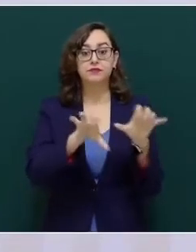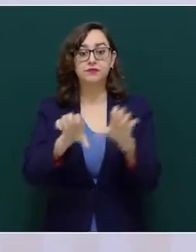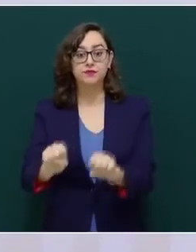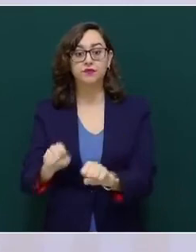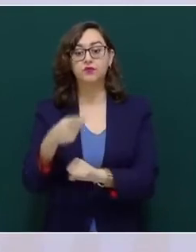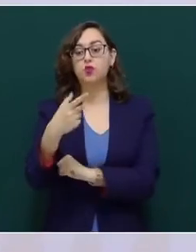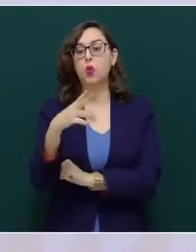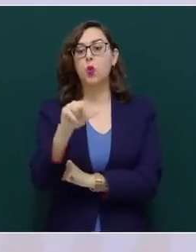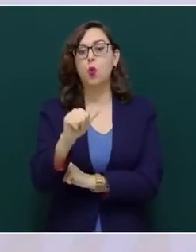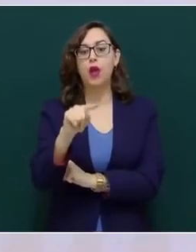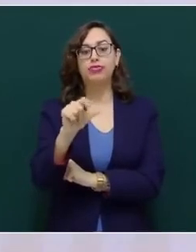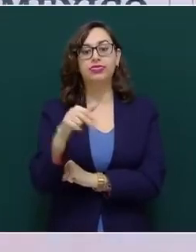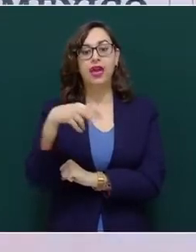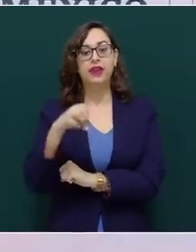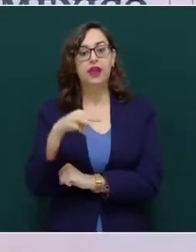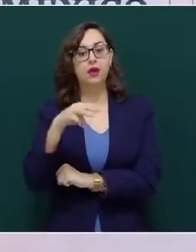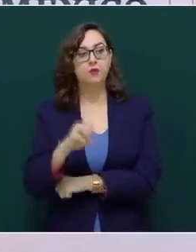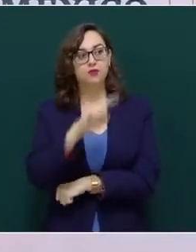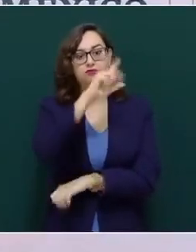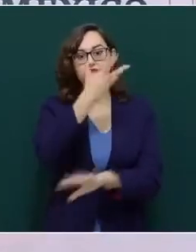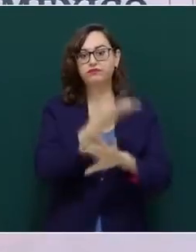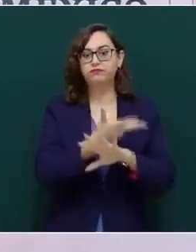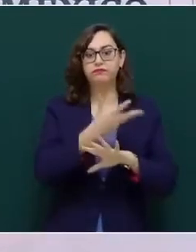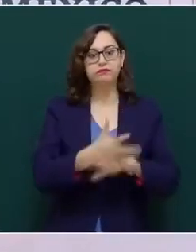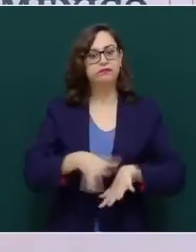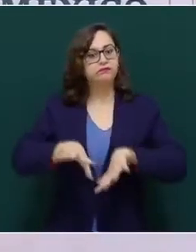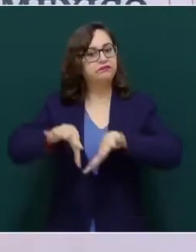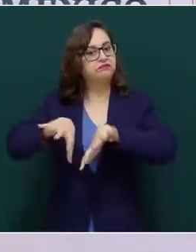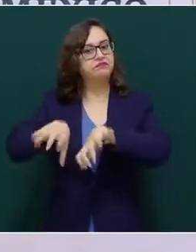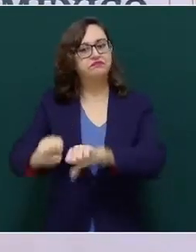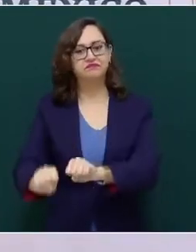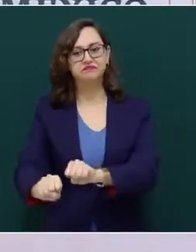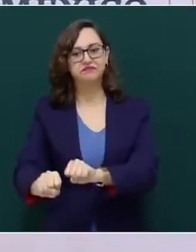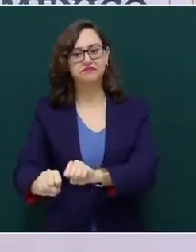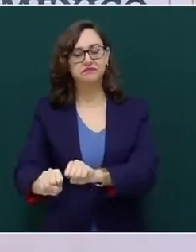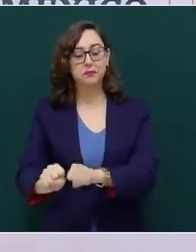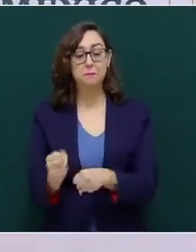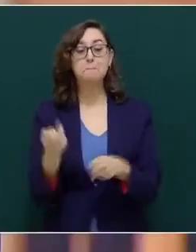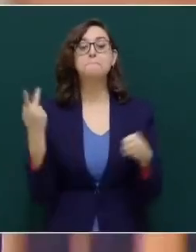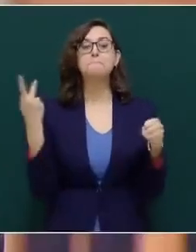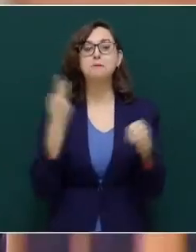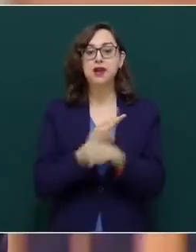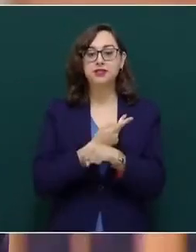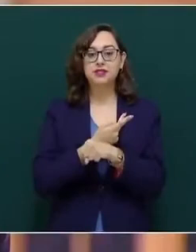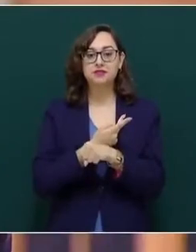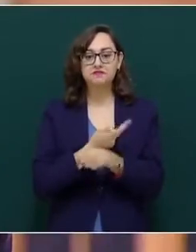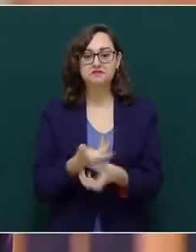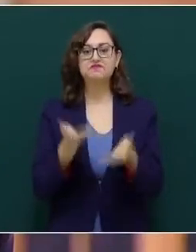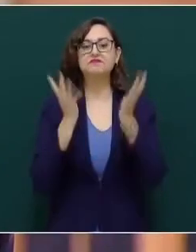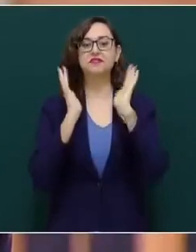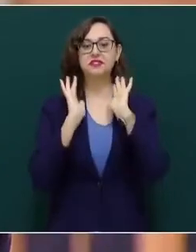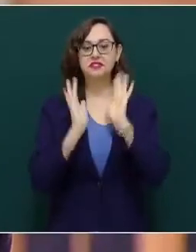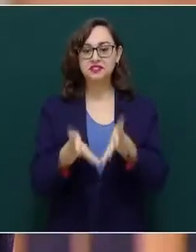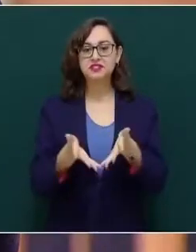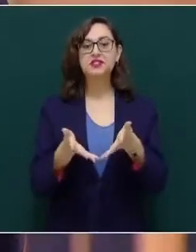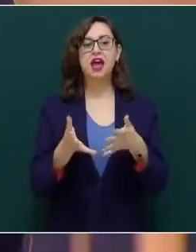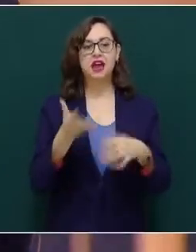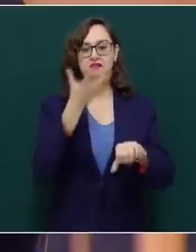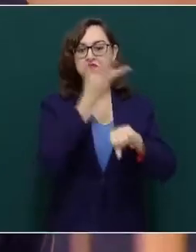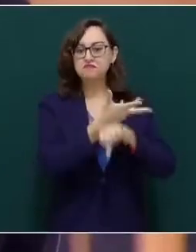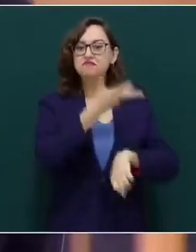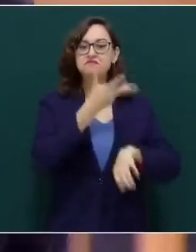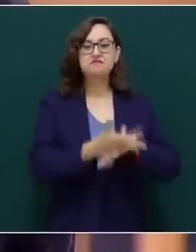Guantánamo. Es decir, para entonces Estados Unidos había terminado de definir su espacio